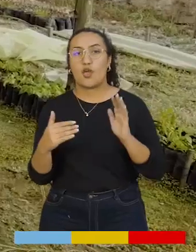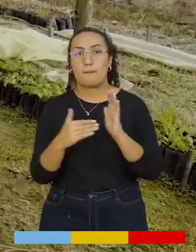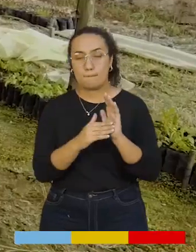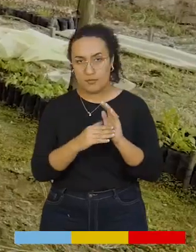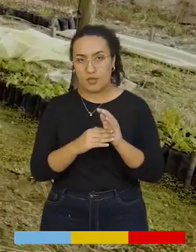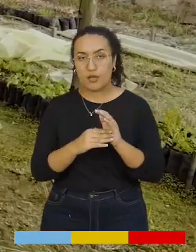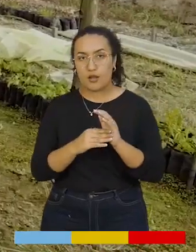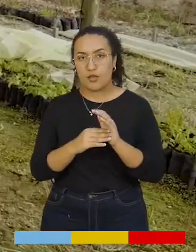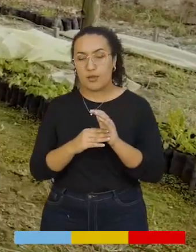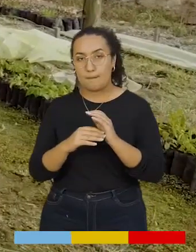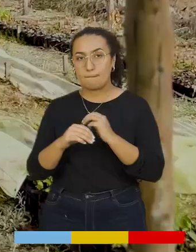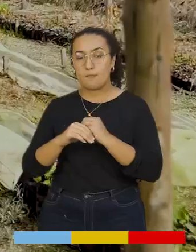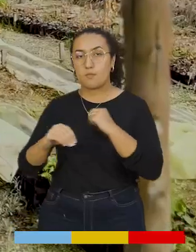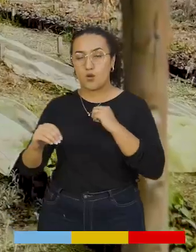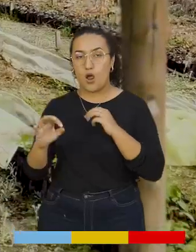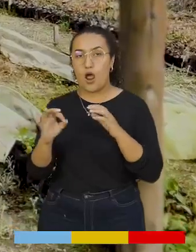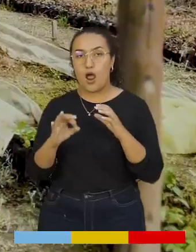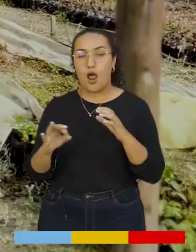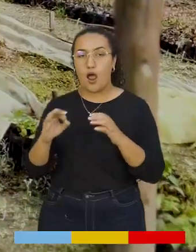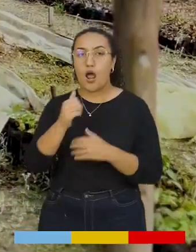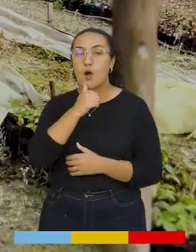mil metros cúbicos de agua.